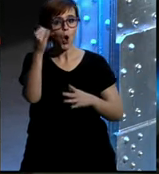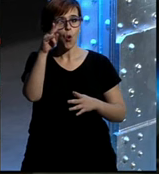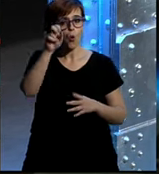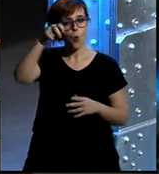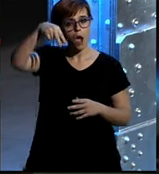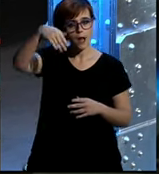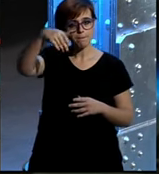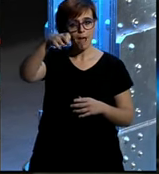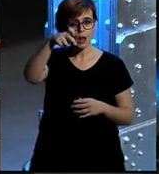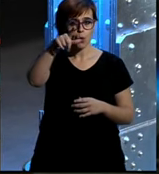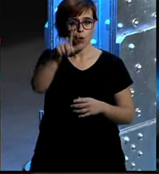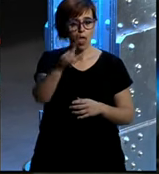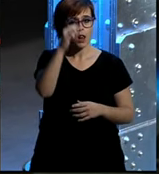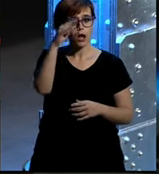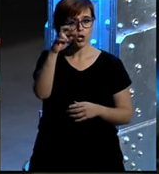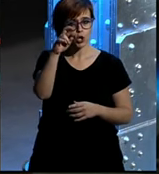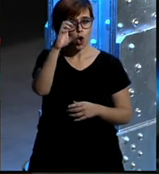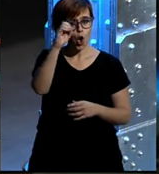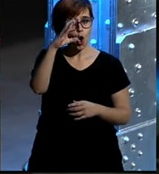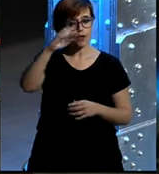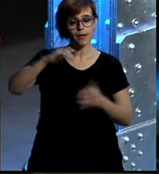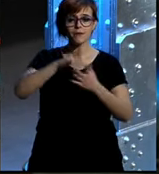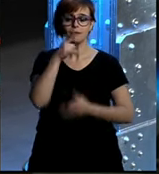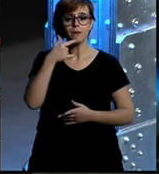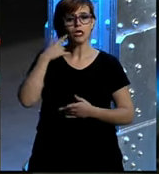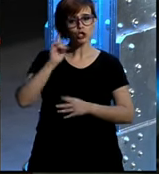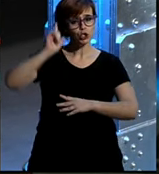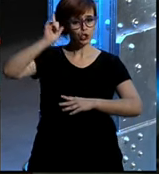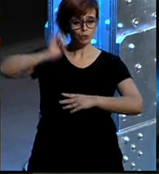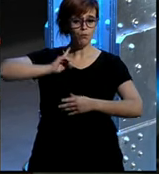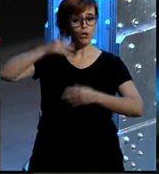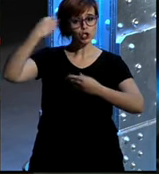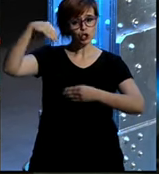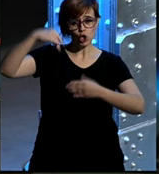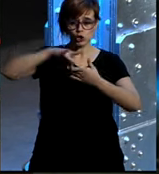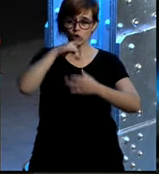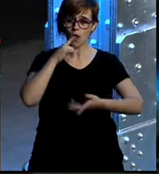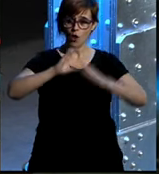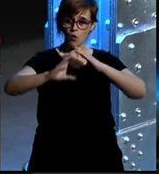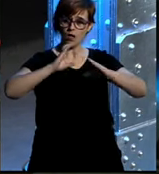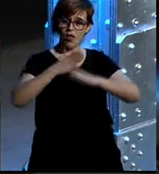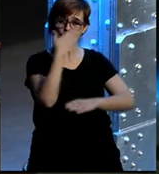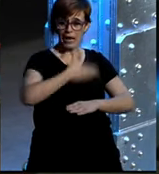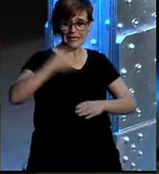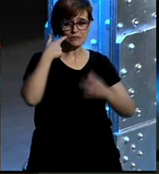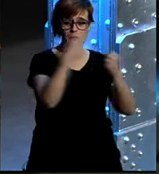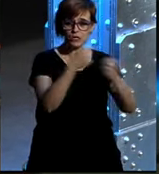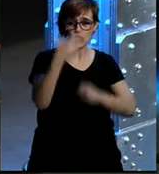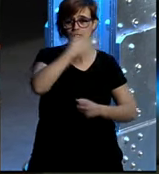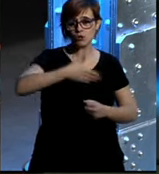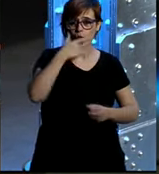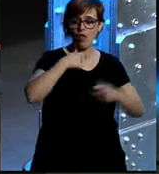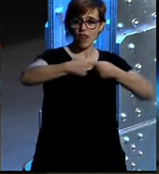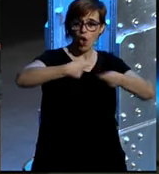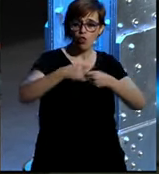Roca Juan Manuel Roca es doctor en comunicación y experto en escuelas de negocios de asesorio directivo management